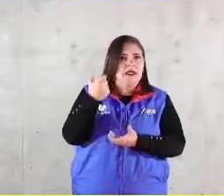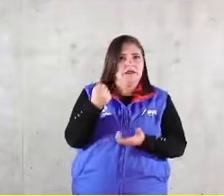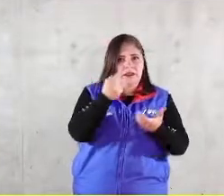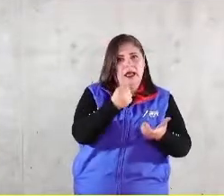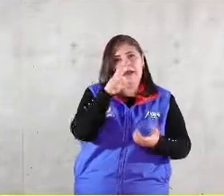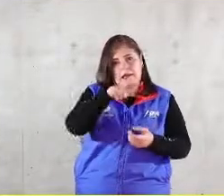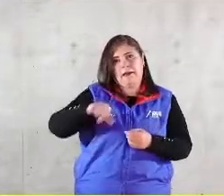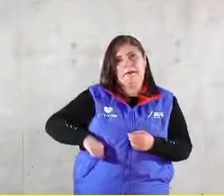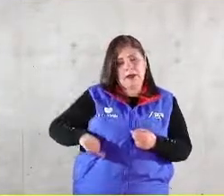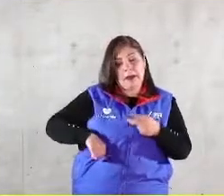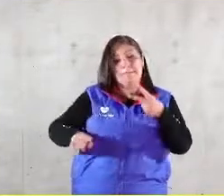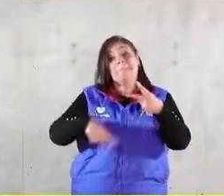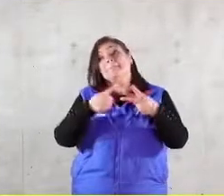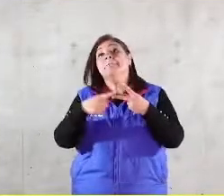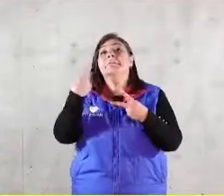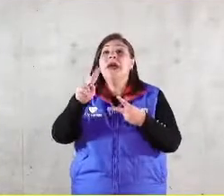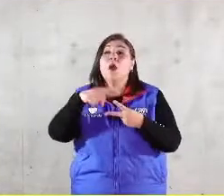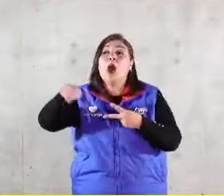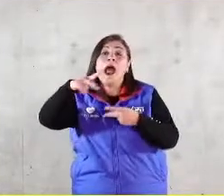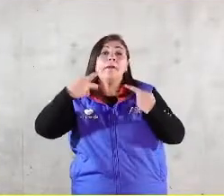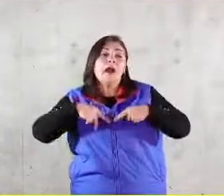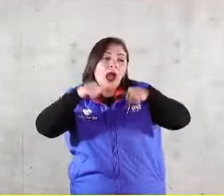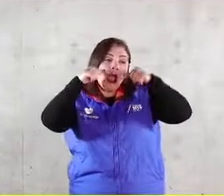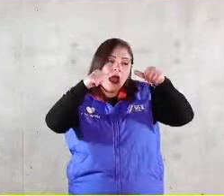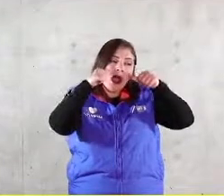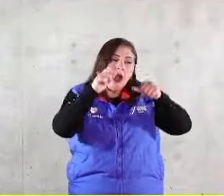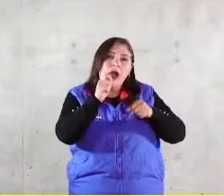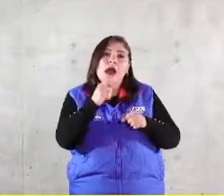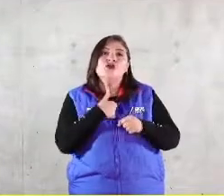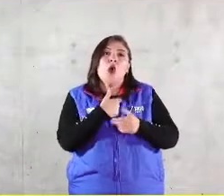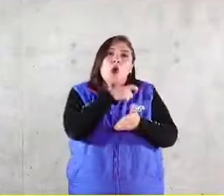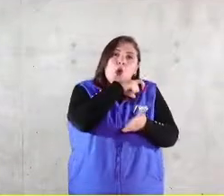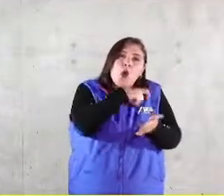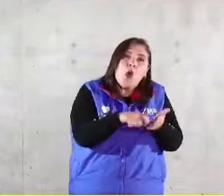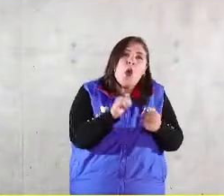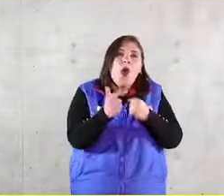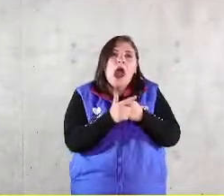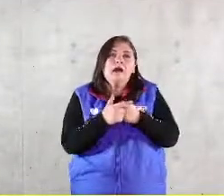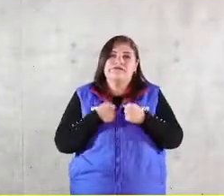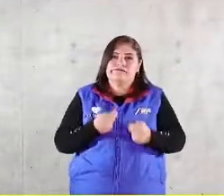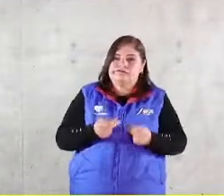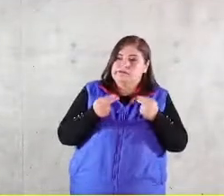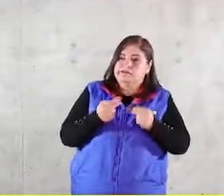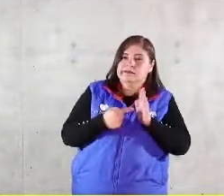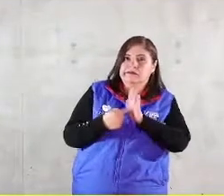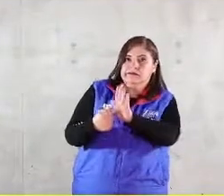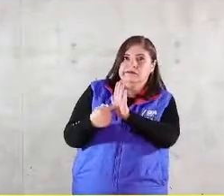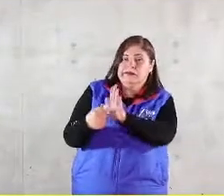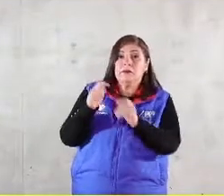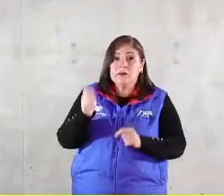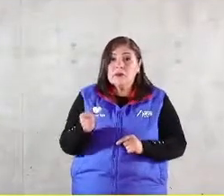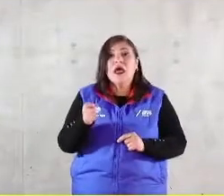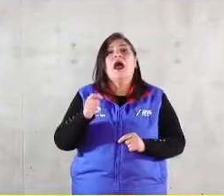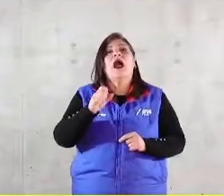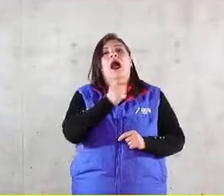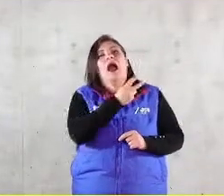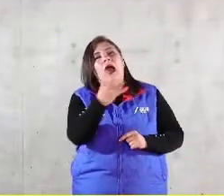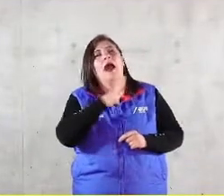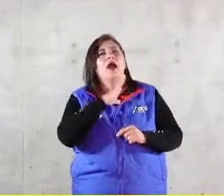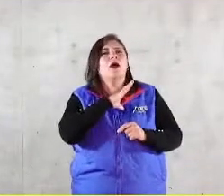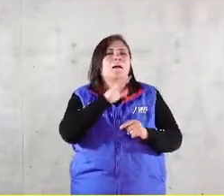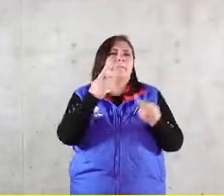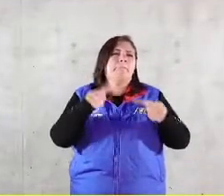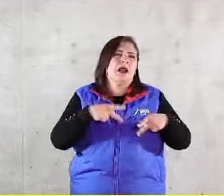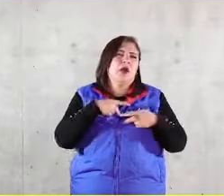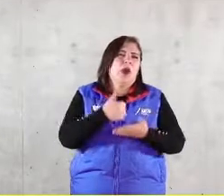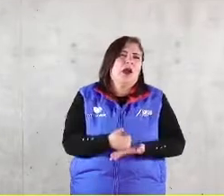clientes interesan porque son consumidores, porque compran lo que les ofertamos. Y los colaboradores, que muchas